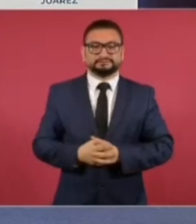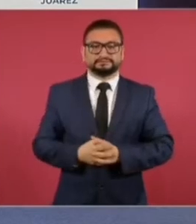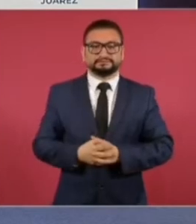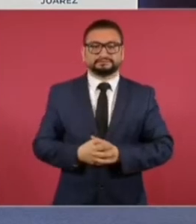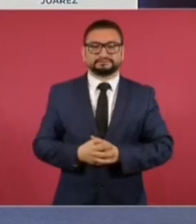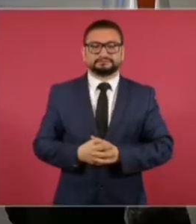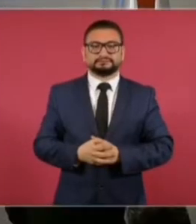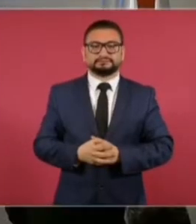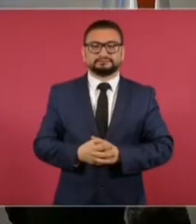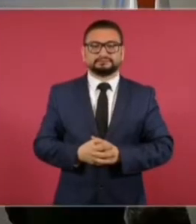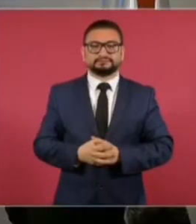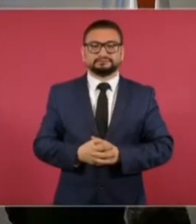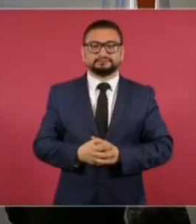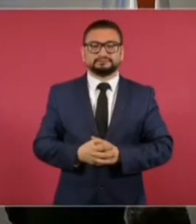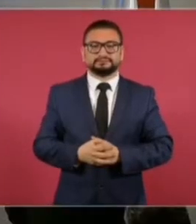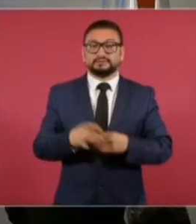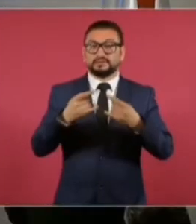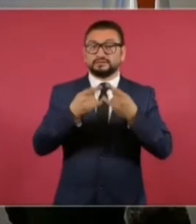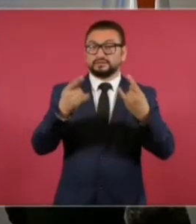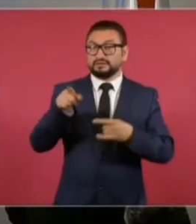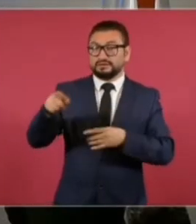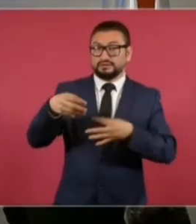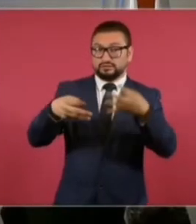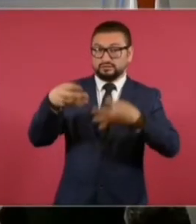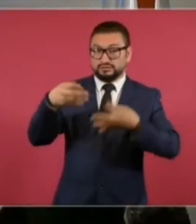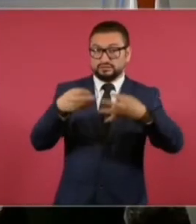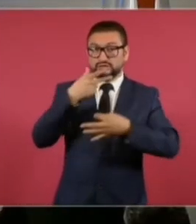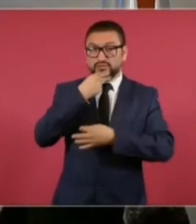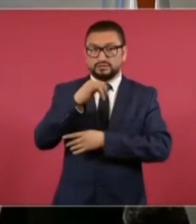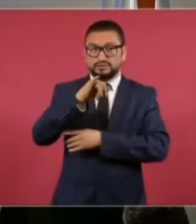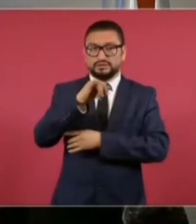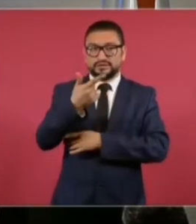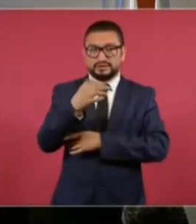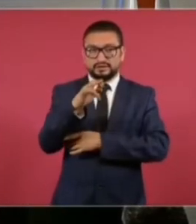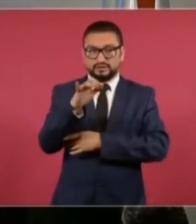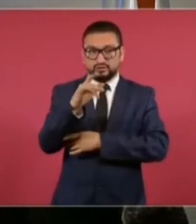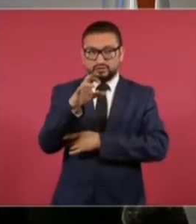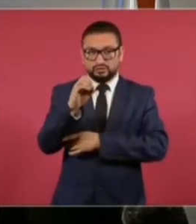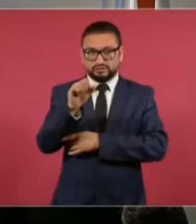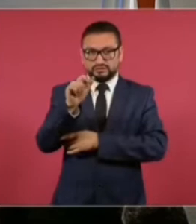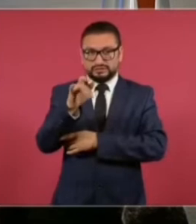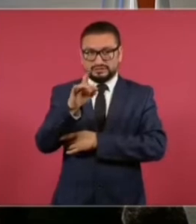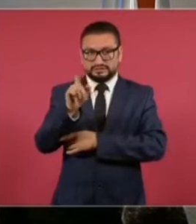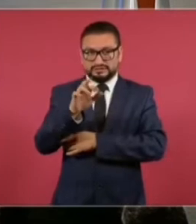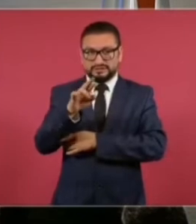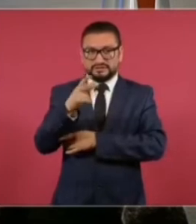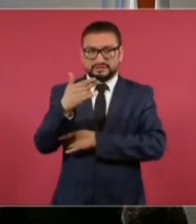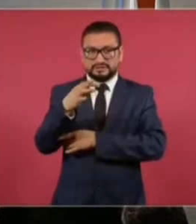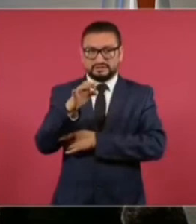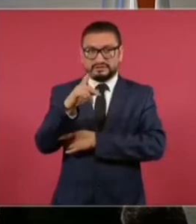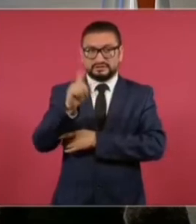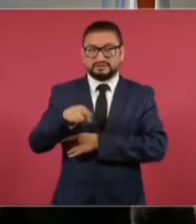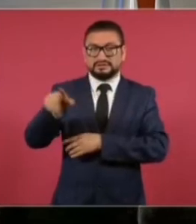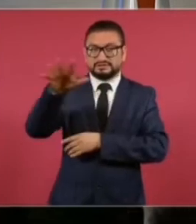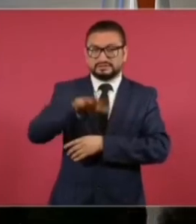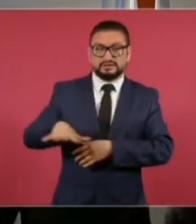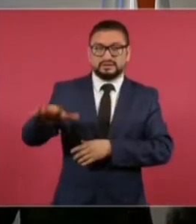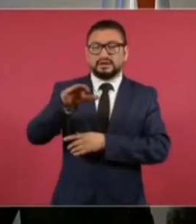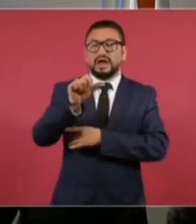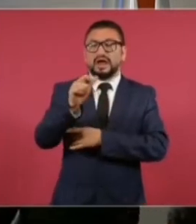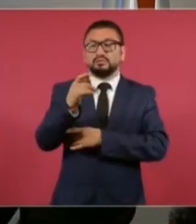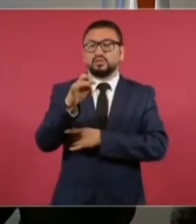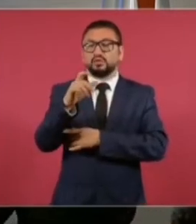es el caso del juez Gregorio Salazar Hernández, con sede en Almoloya de Juárez, su